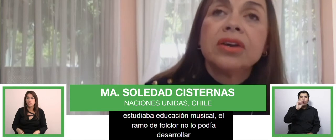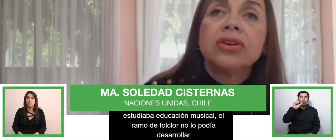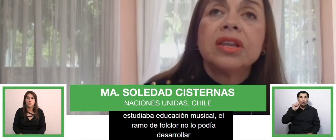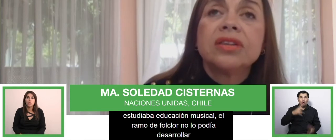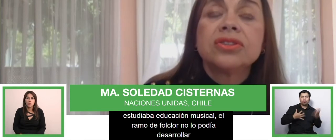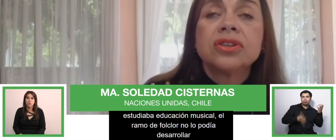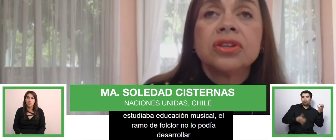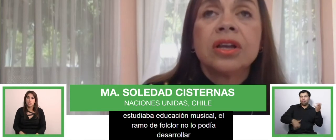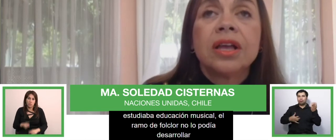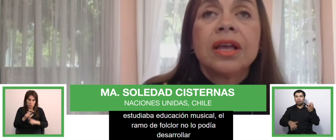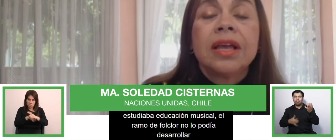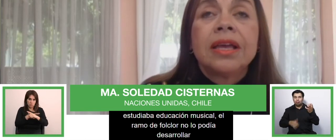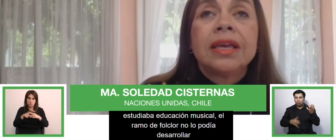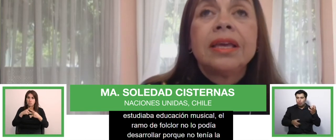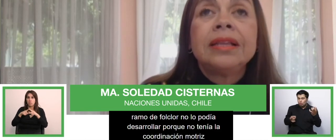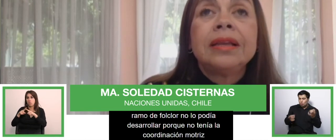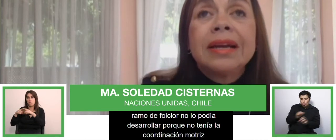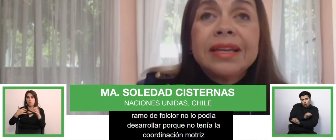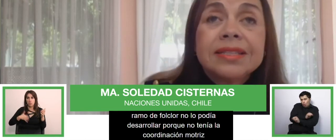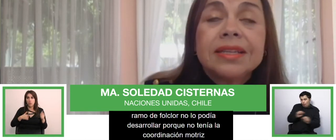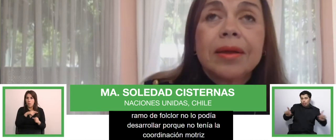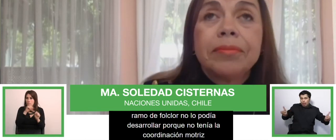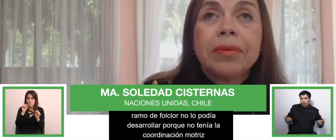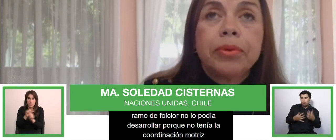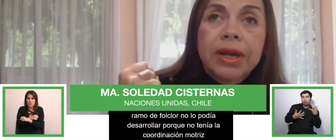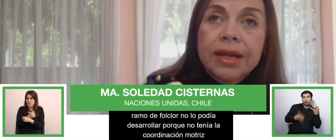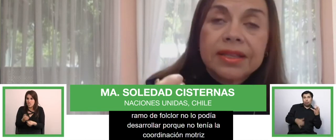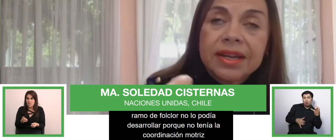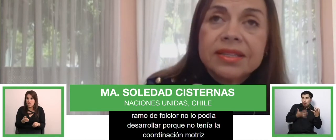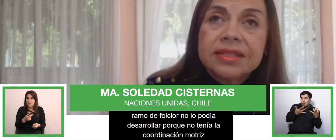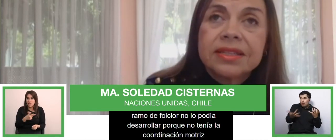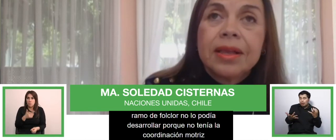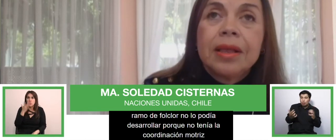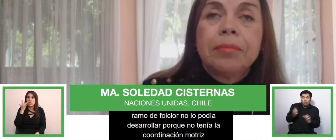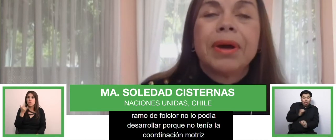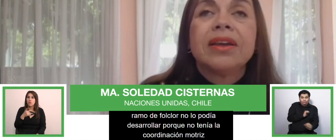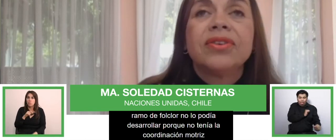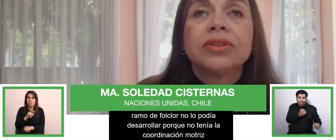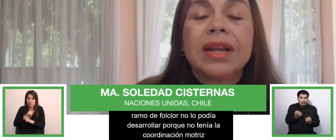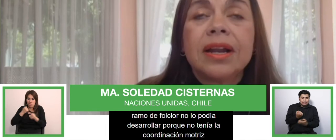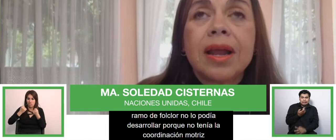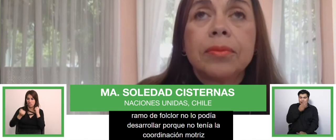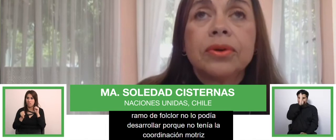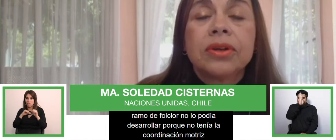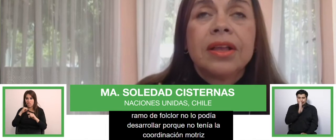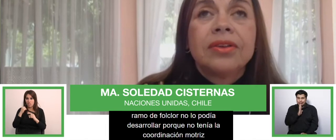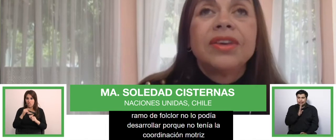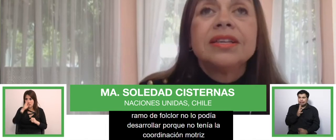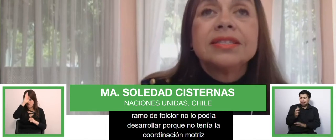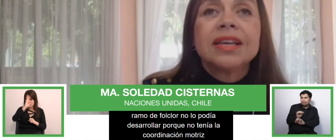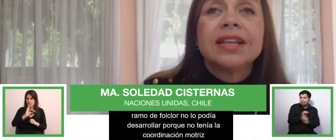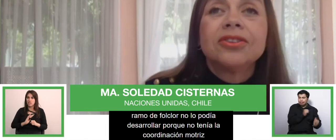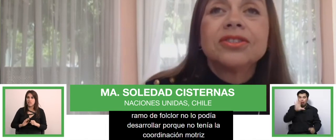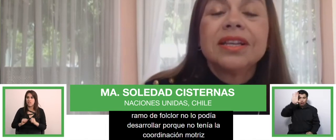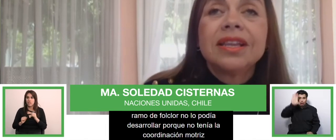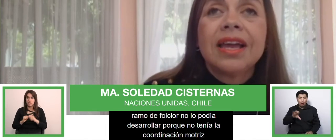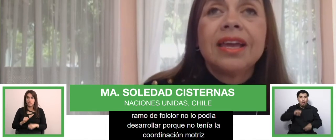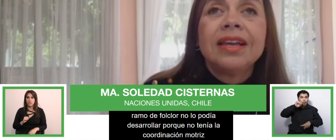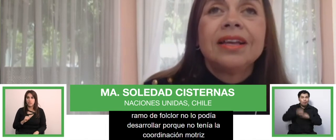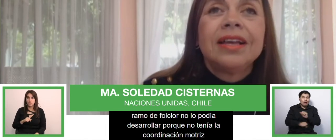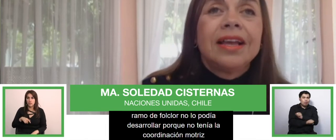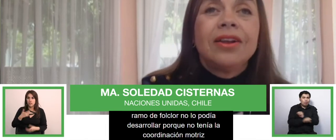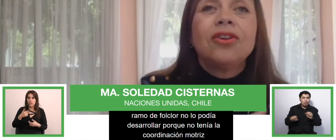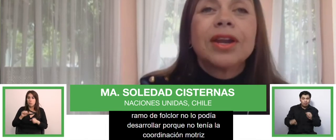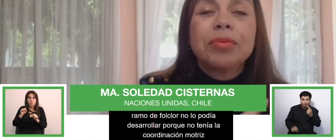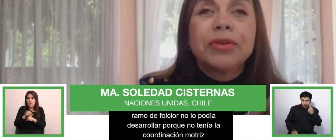mayor descoordinación y crisis también por el estrés para efectuar el ramo. Fíjense que el docente